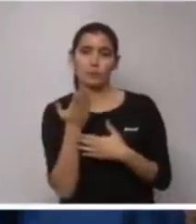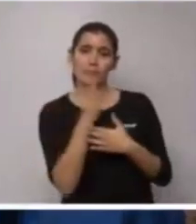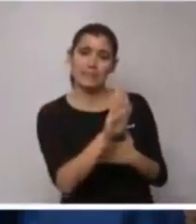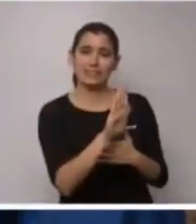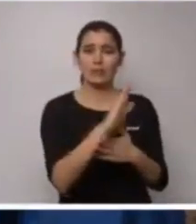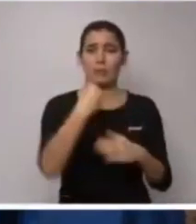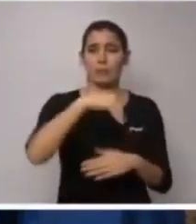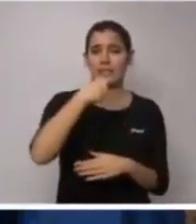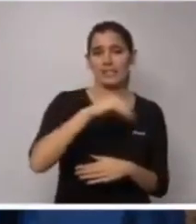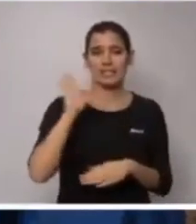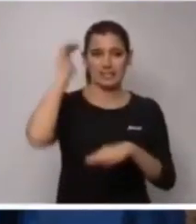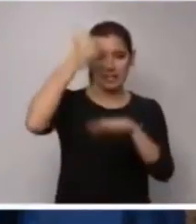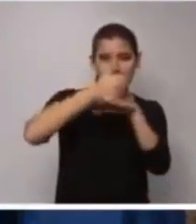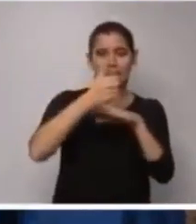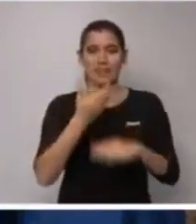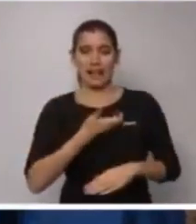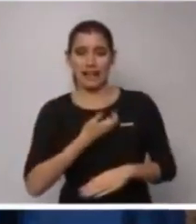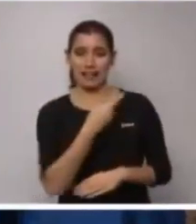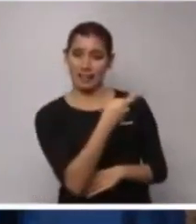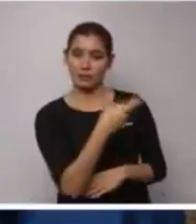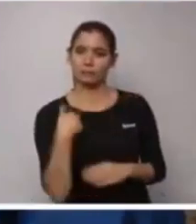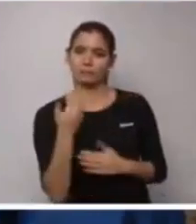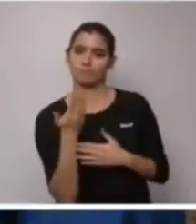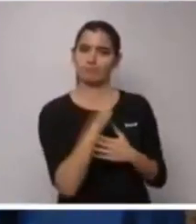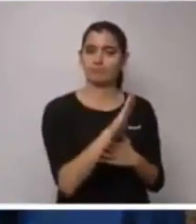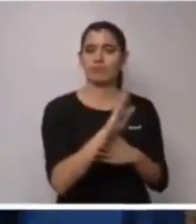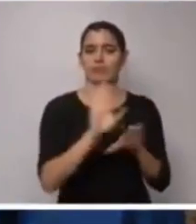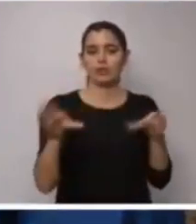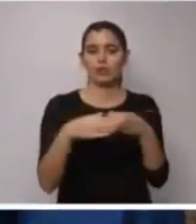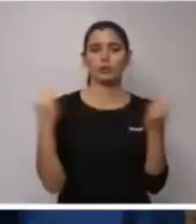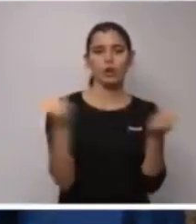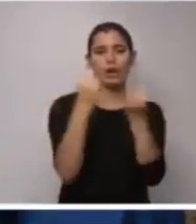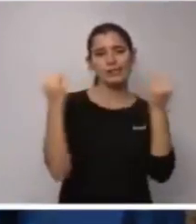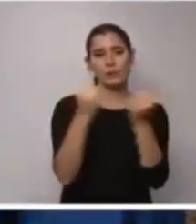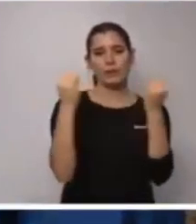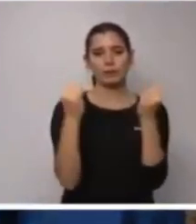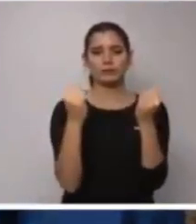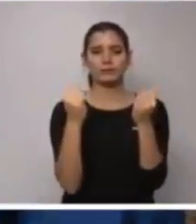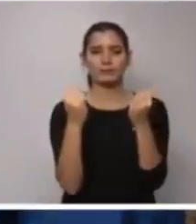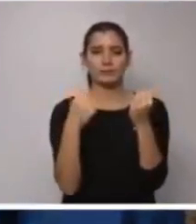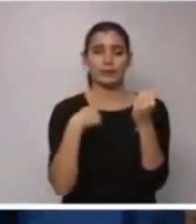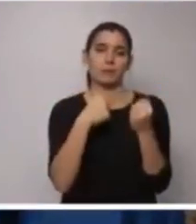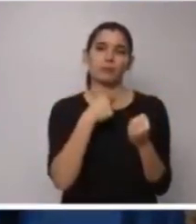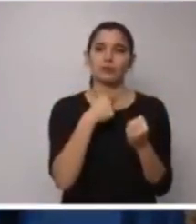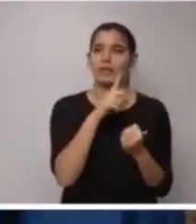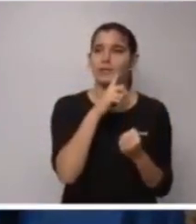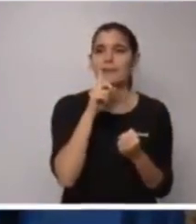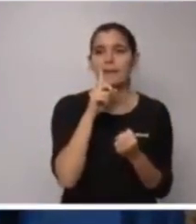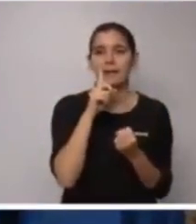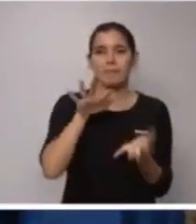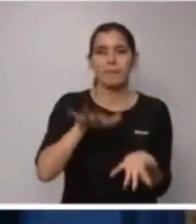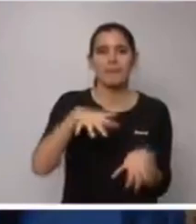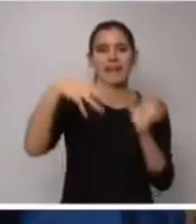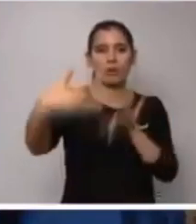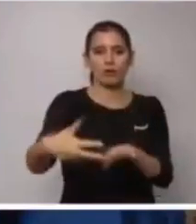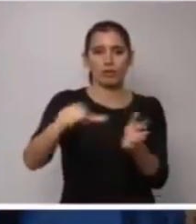de la Generalitat y al alcalde el conjunto de actuaciones que englobarán lo que nos gustaría llamar metamorfosis